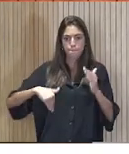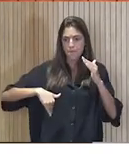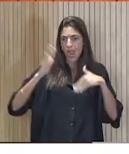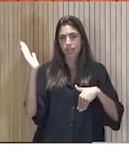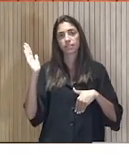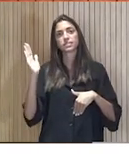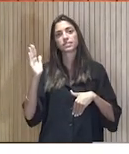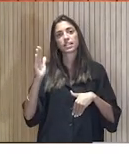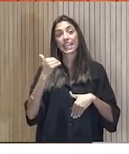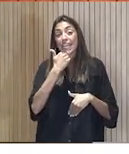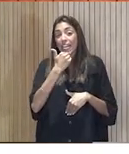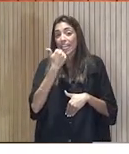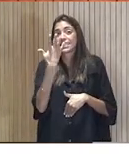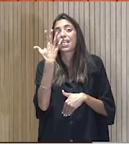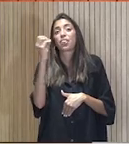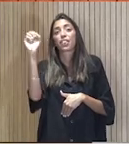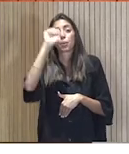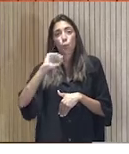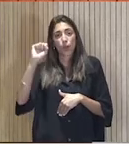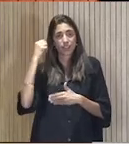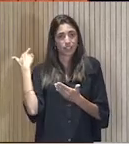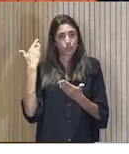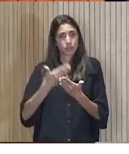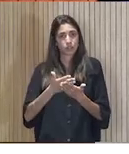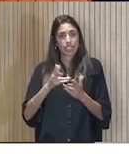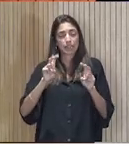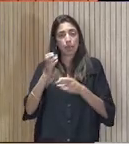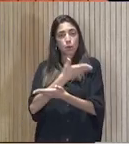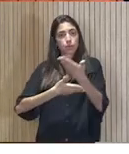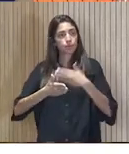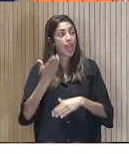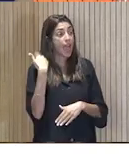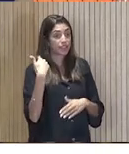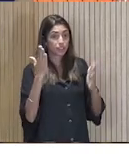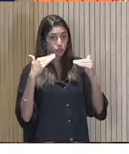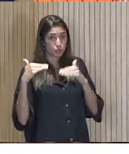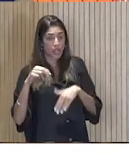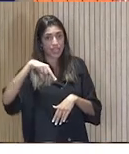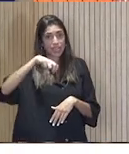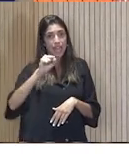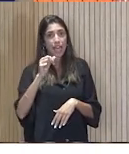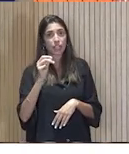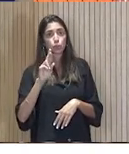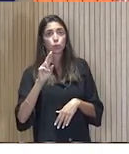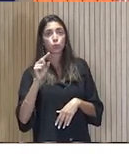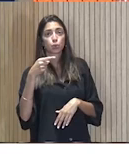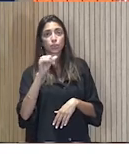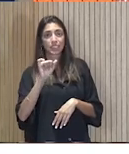casi 50 años también, esa colaboración. Que no existía Naturgy. que no existía Naturgy, entonces era Unión Fenosa.